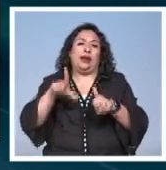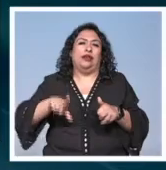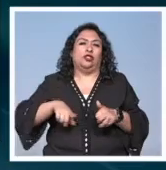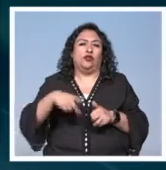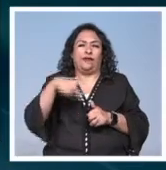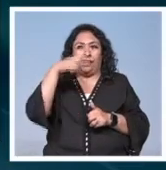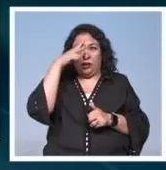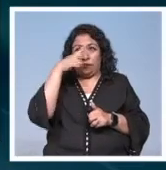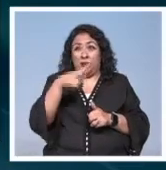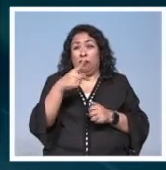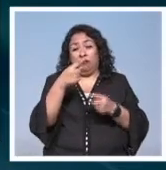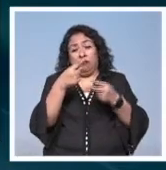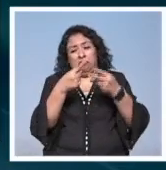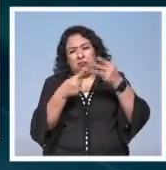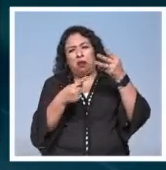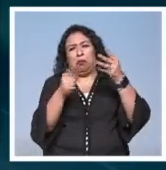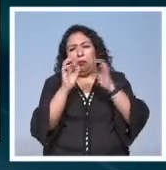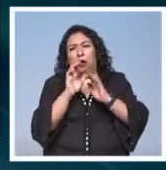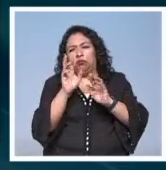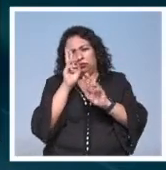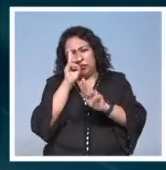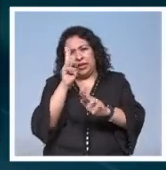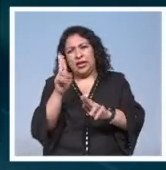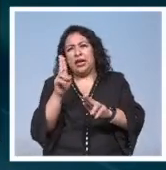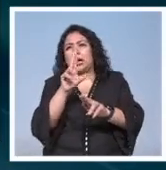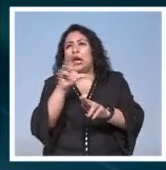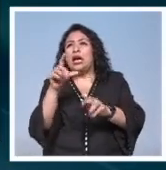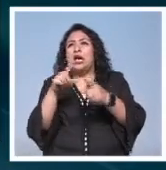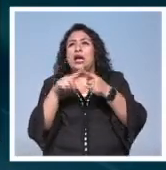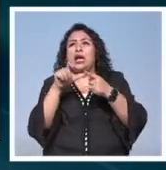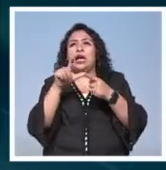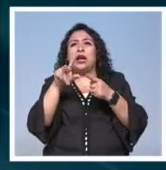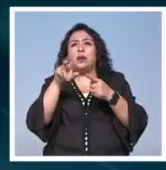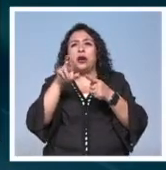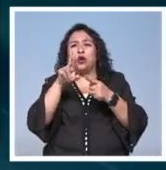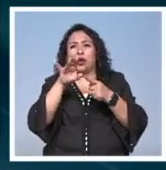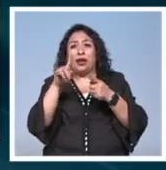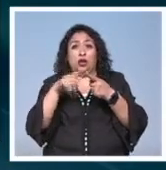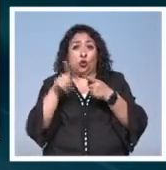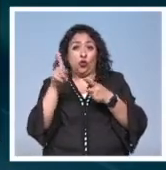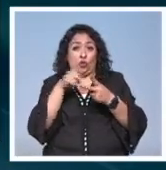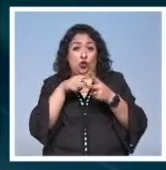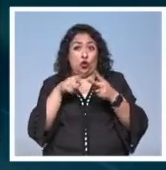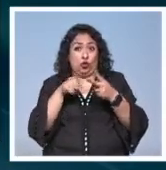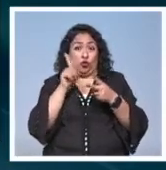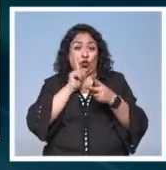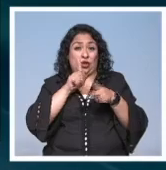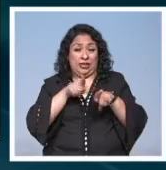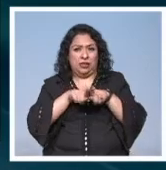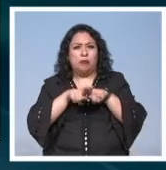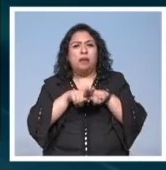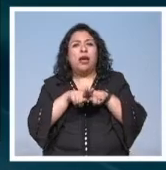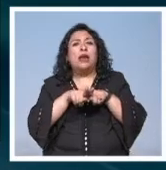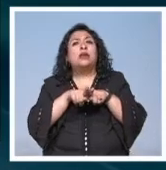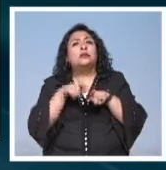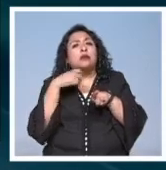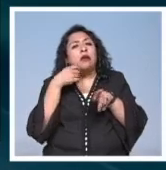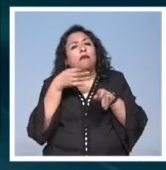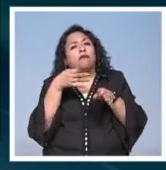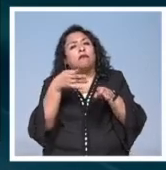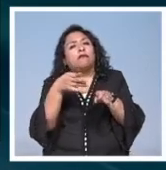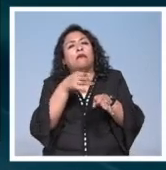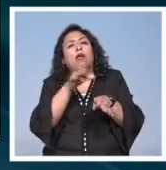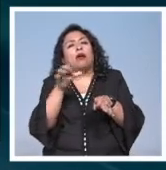México con un repertorio que rendirá homenaje al maestro Álvaro Carrillo las artistas buscarán cautivar a su público con su